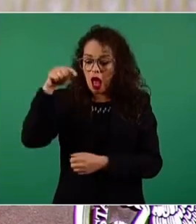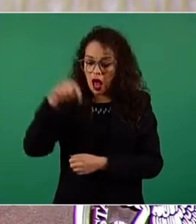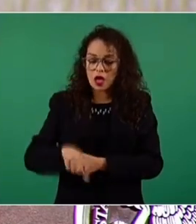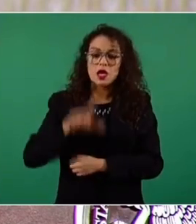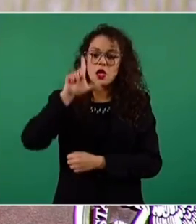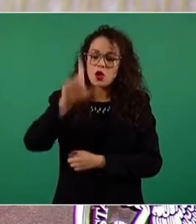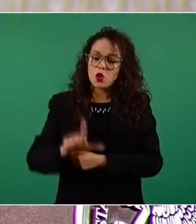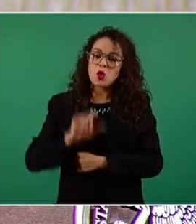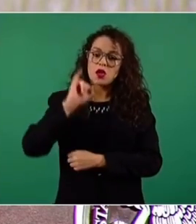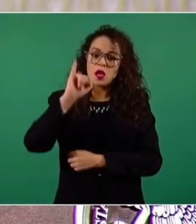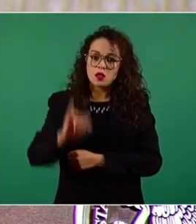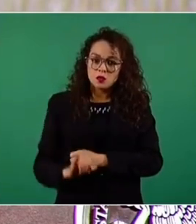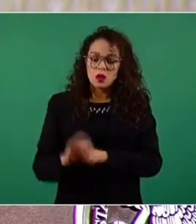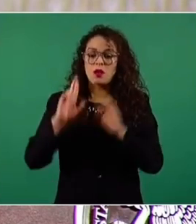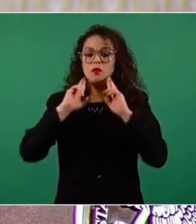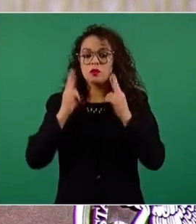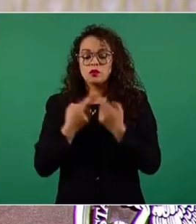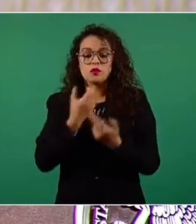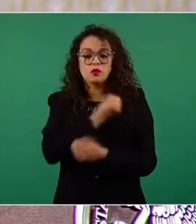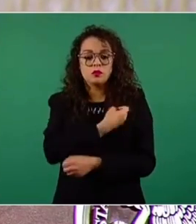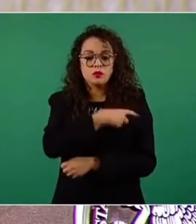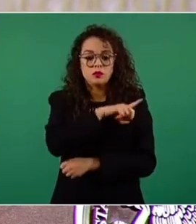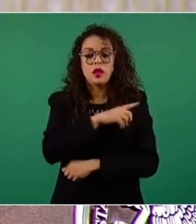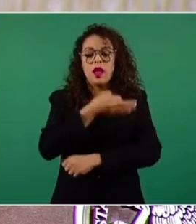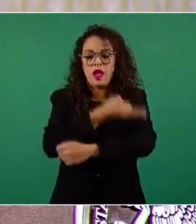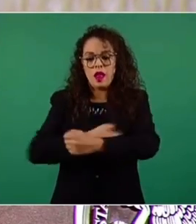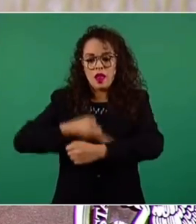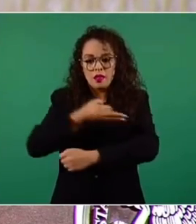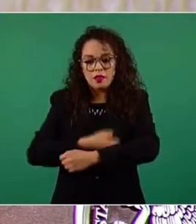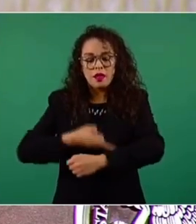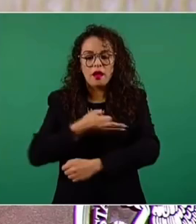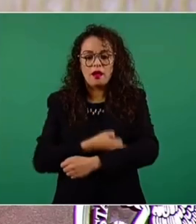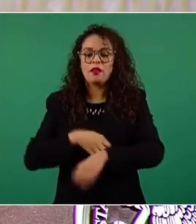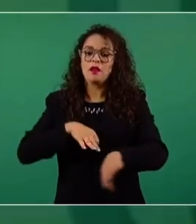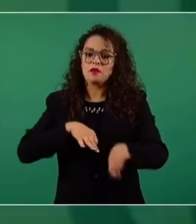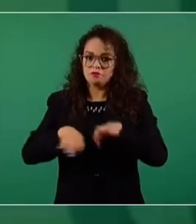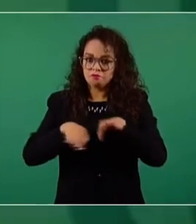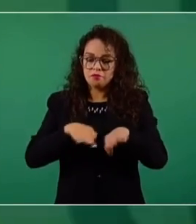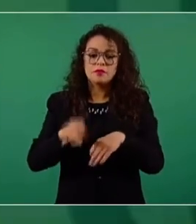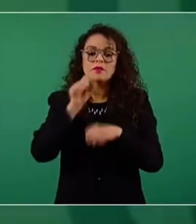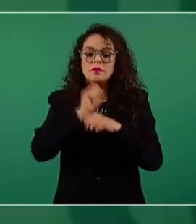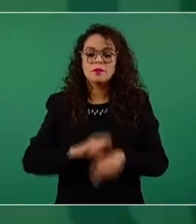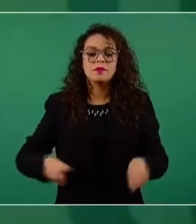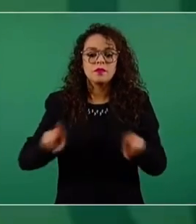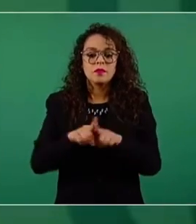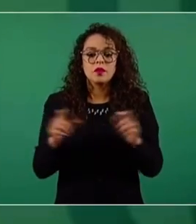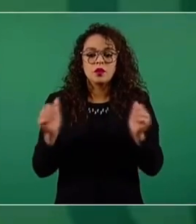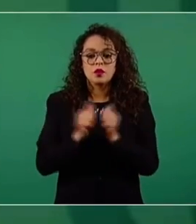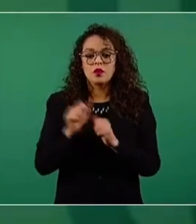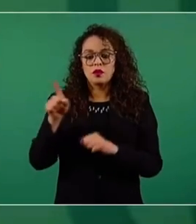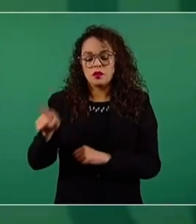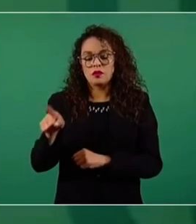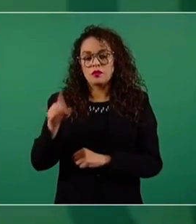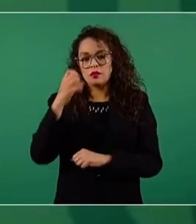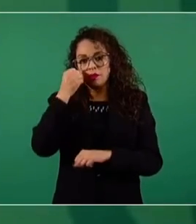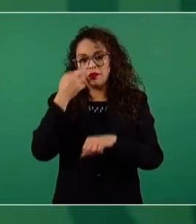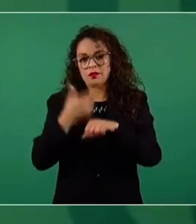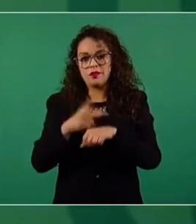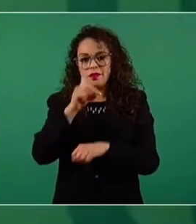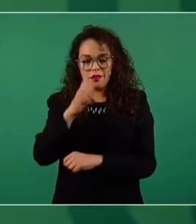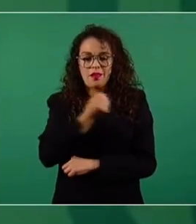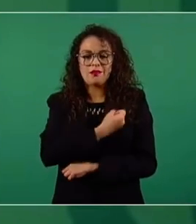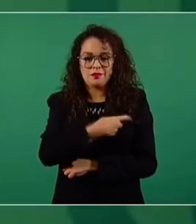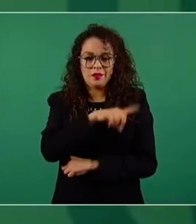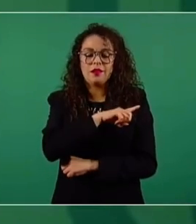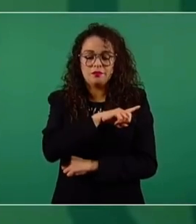lunes y jueves que no estamos aquí trabajando en las tardes, estuvimos también trabajando con nuestro secretario de salud. Y entonces